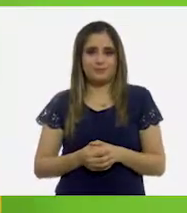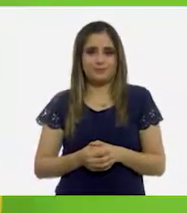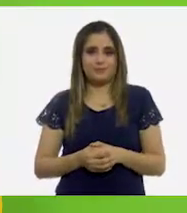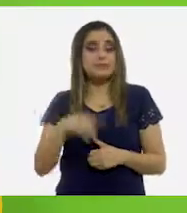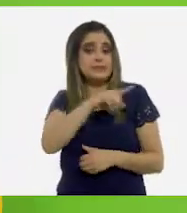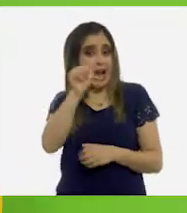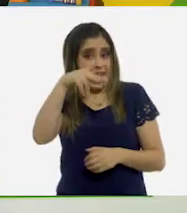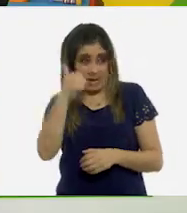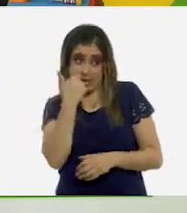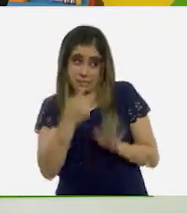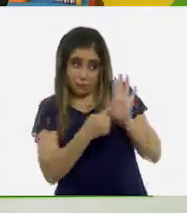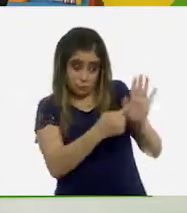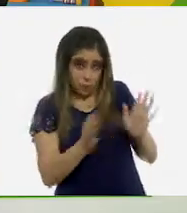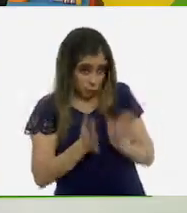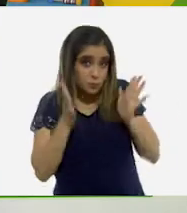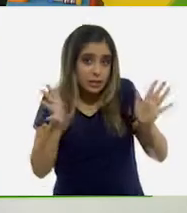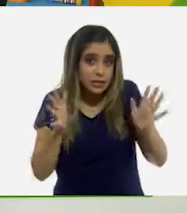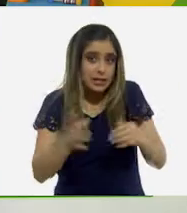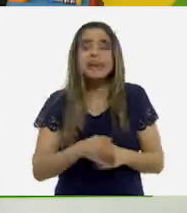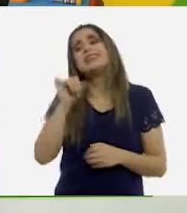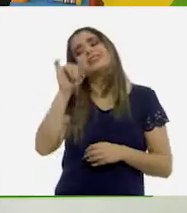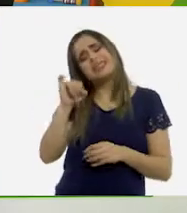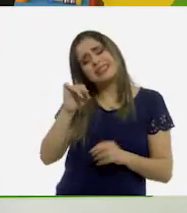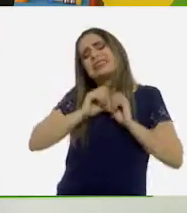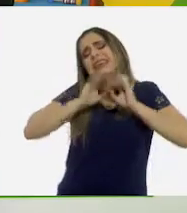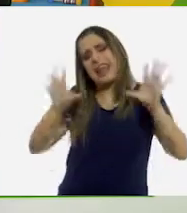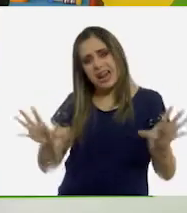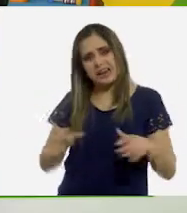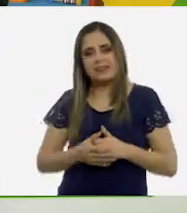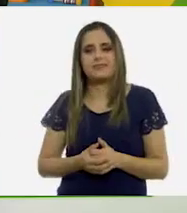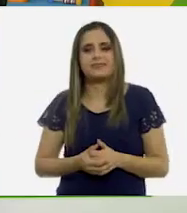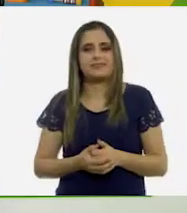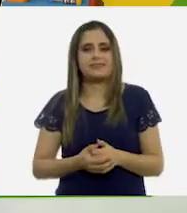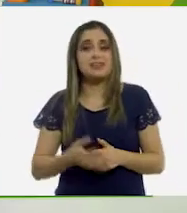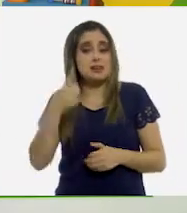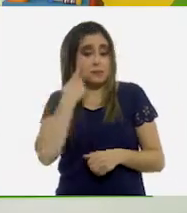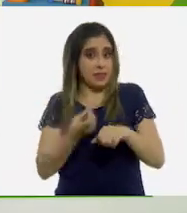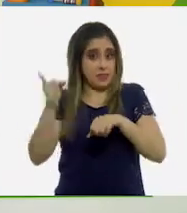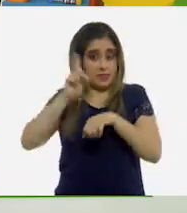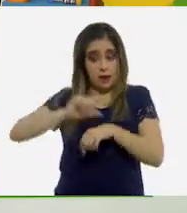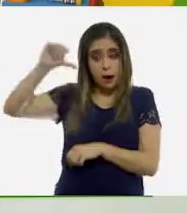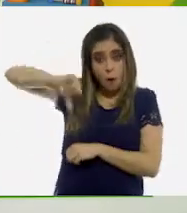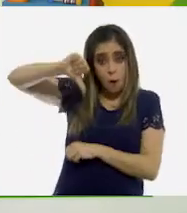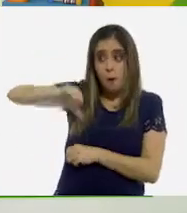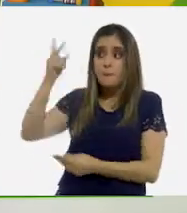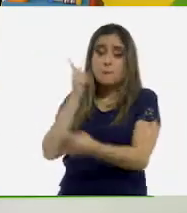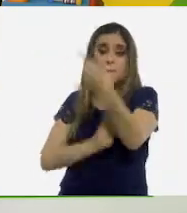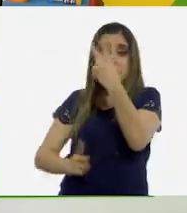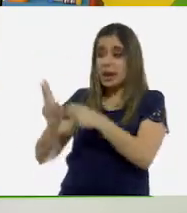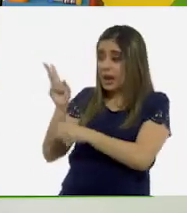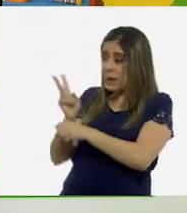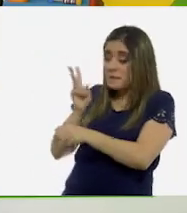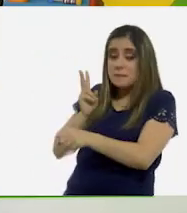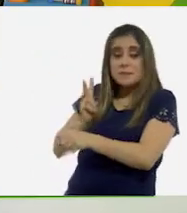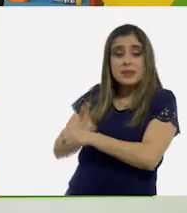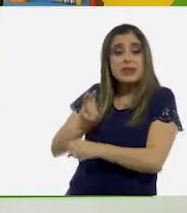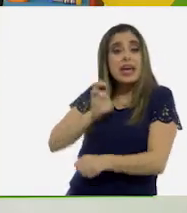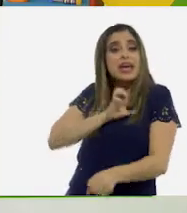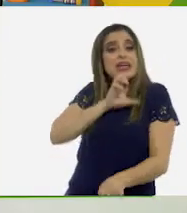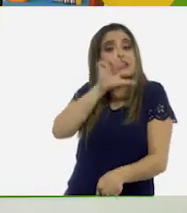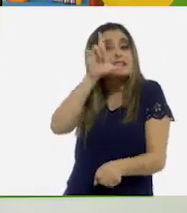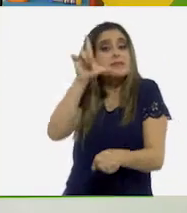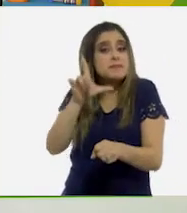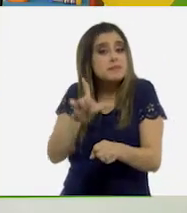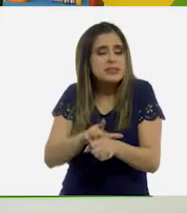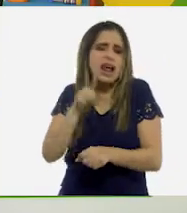Tú, Ana, ¿quieres ver de qué se trata? ¡Sí, por supuesto! Pues es que el día de hoy viene una invitada muy especial